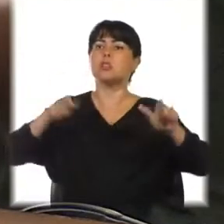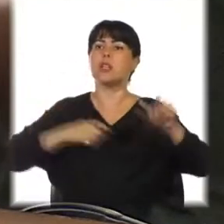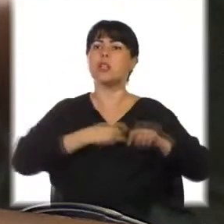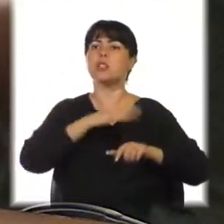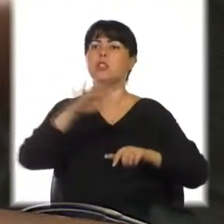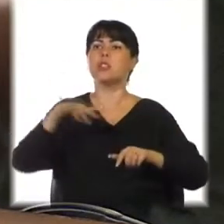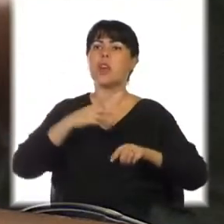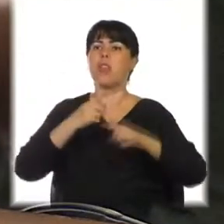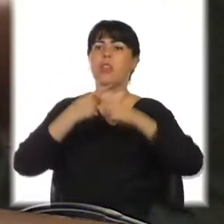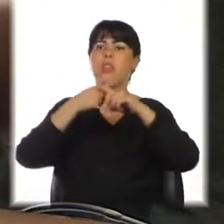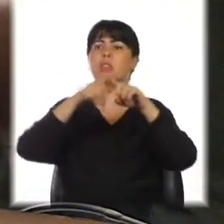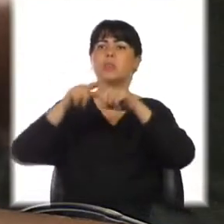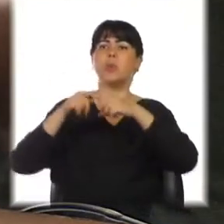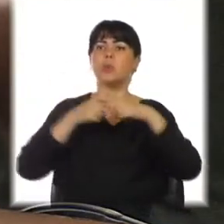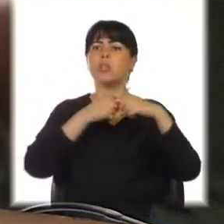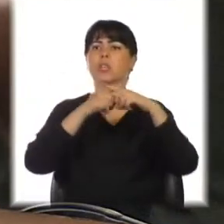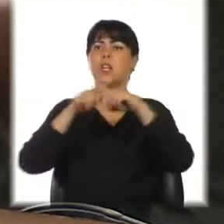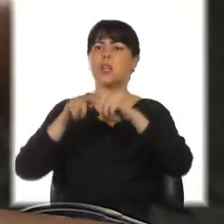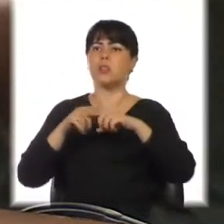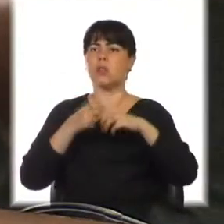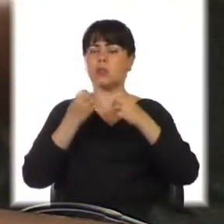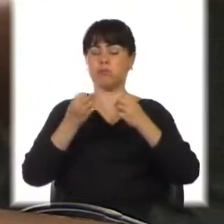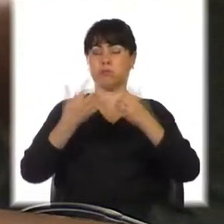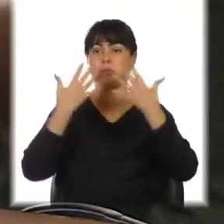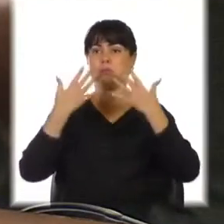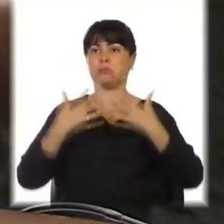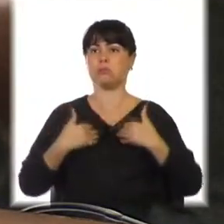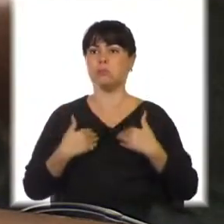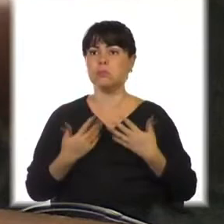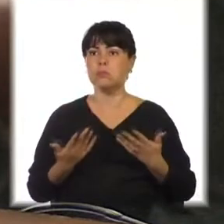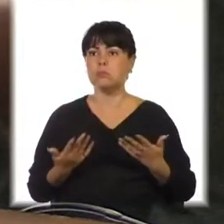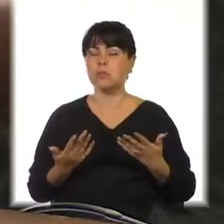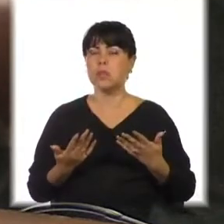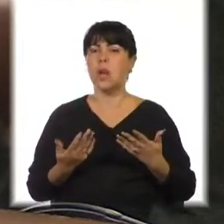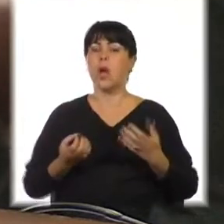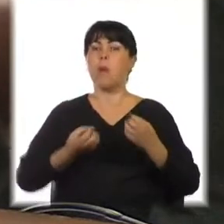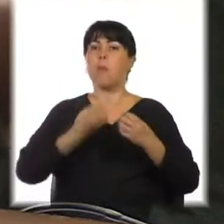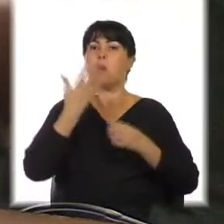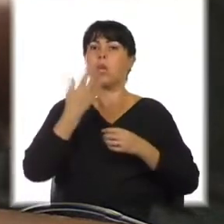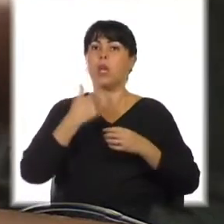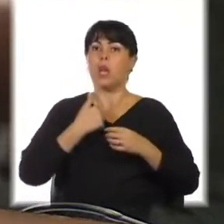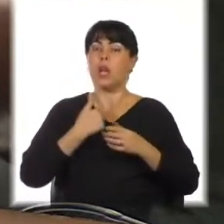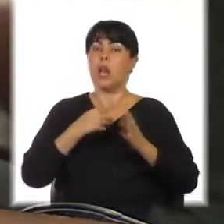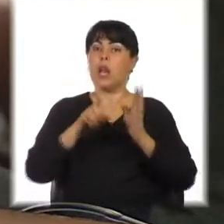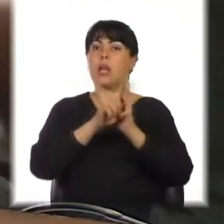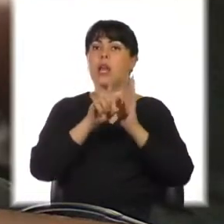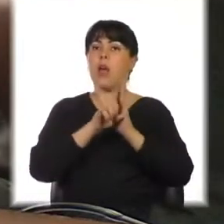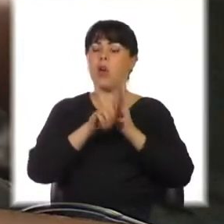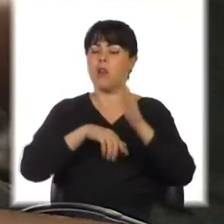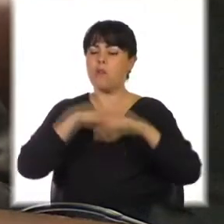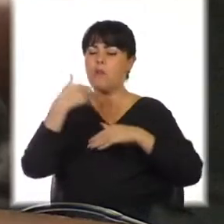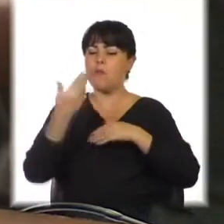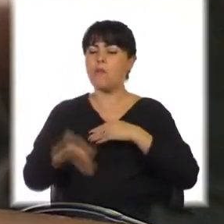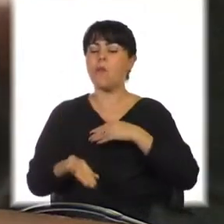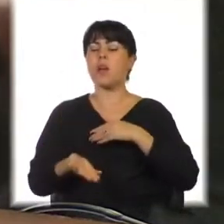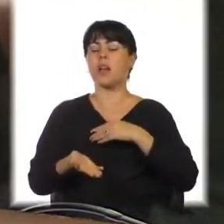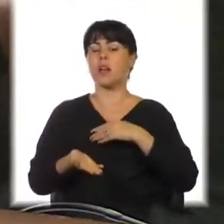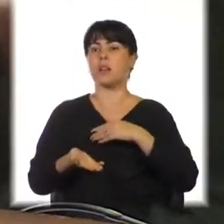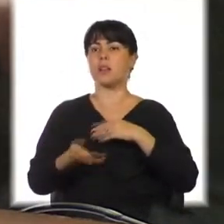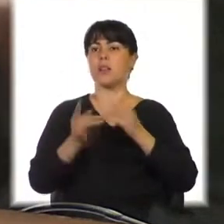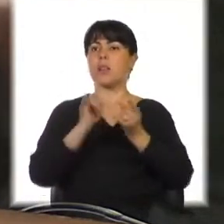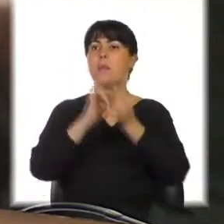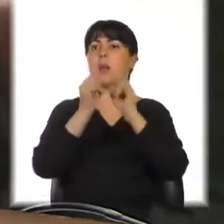discutiendo y, ¿por qué no?, estupefacta. Porque miren, señores legisladores, que afuera del recinto hay vida